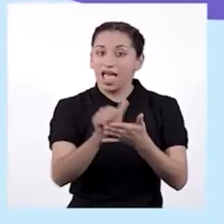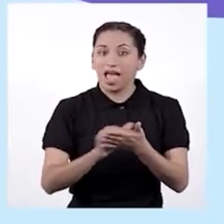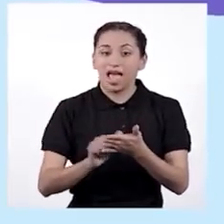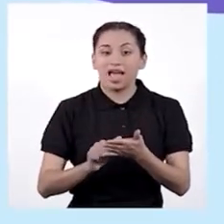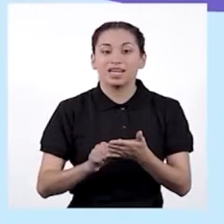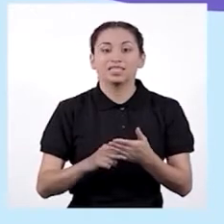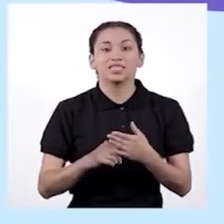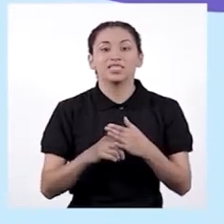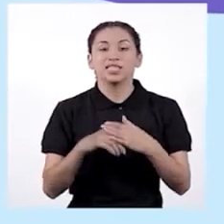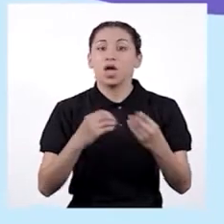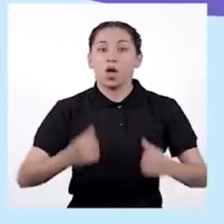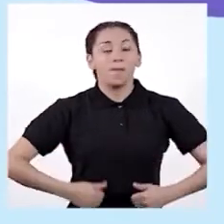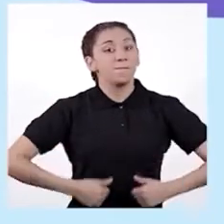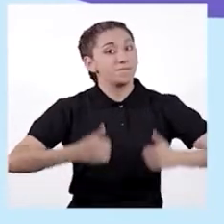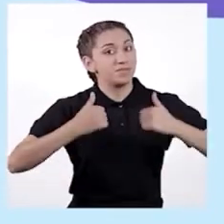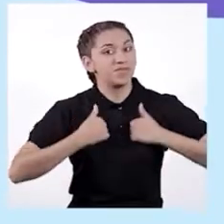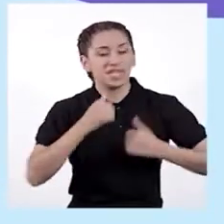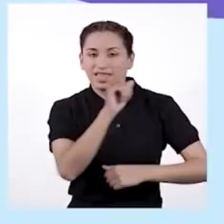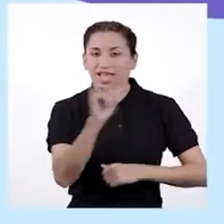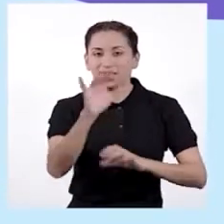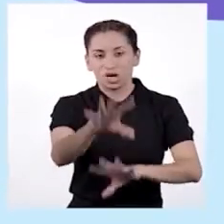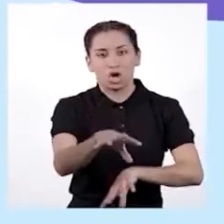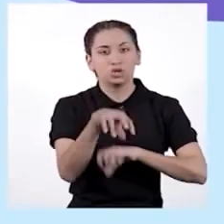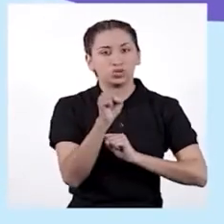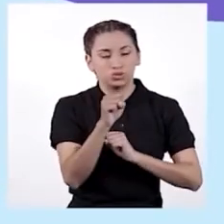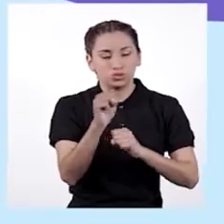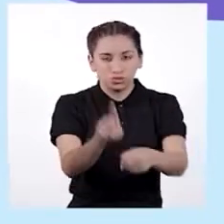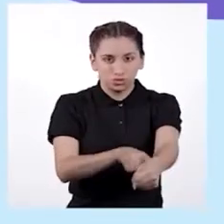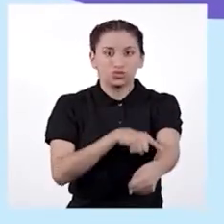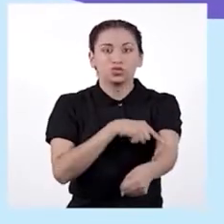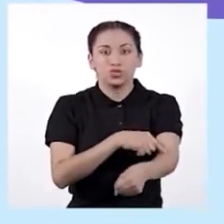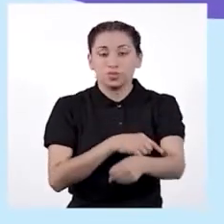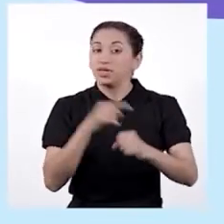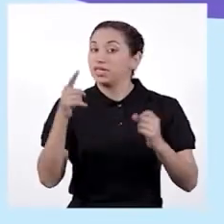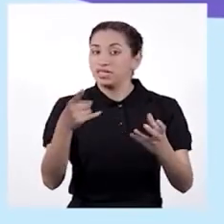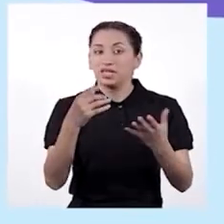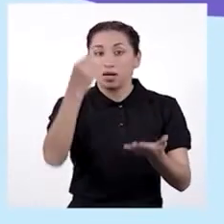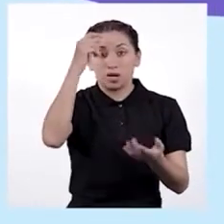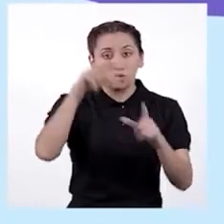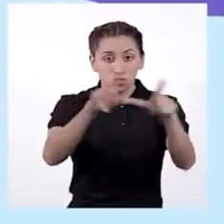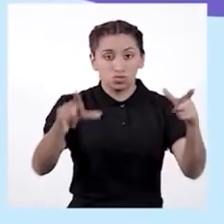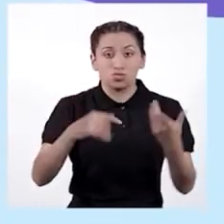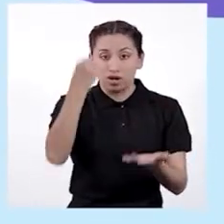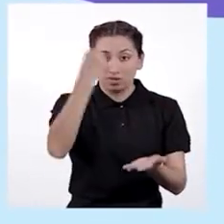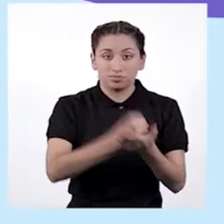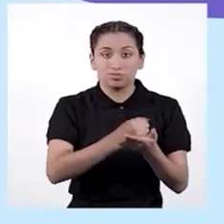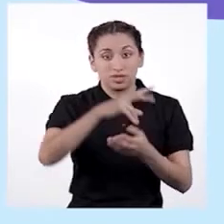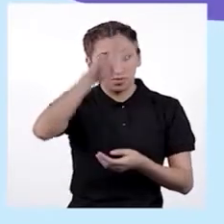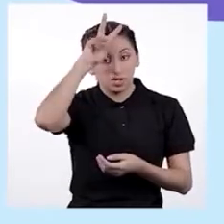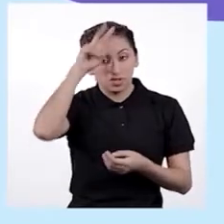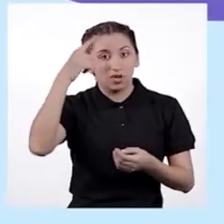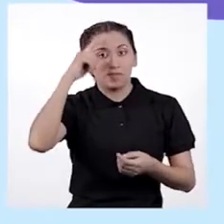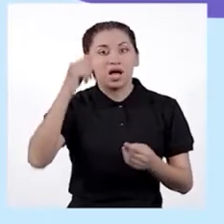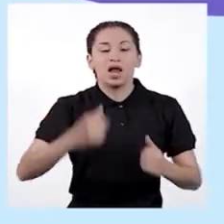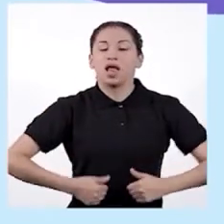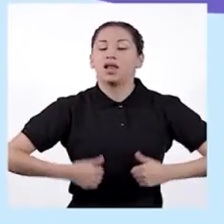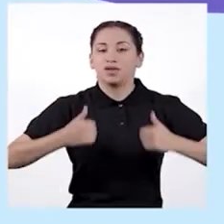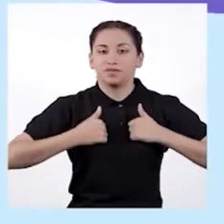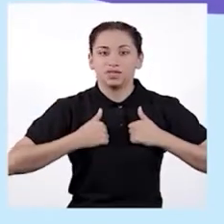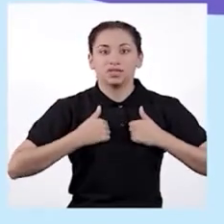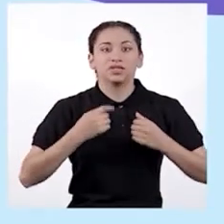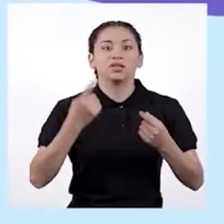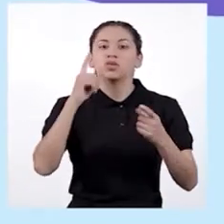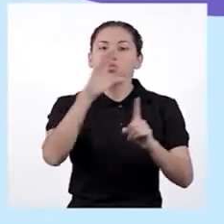arte. Modo de vida y tradiciones. Es patrimonio de la humanidad. De la variedad de